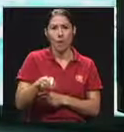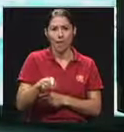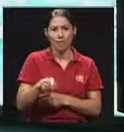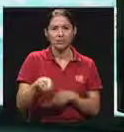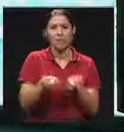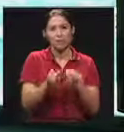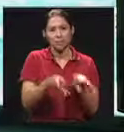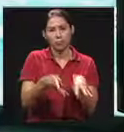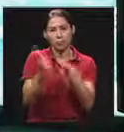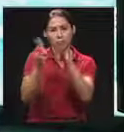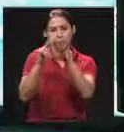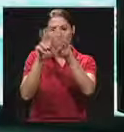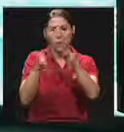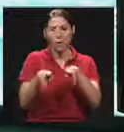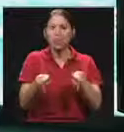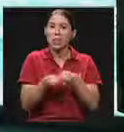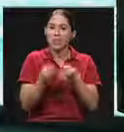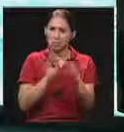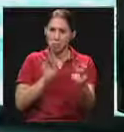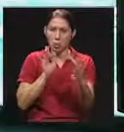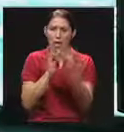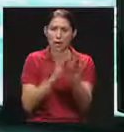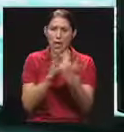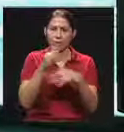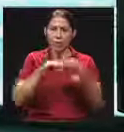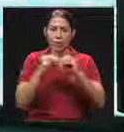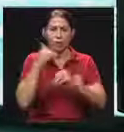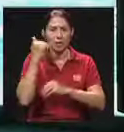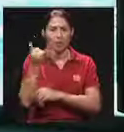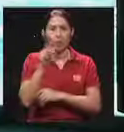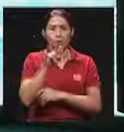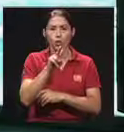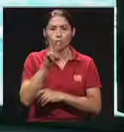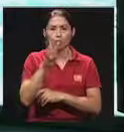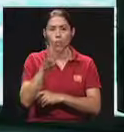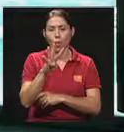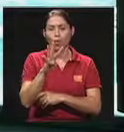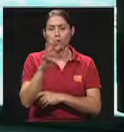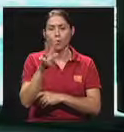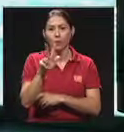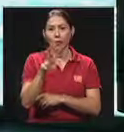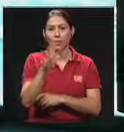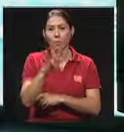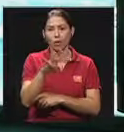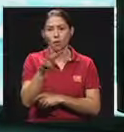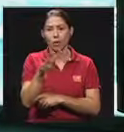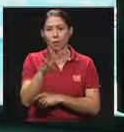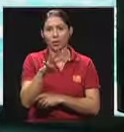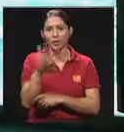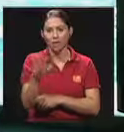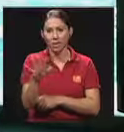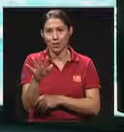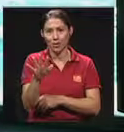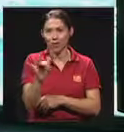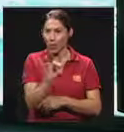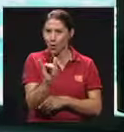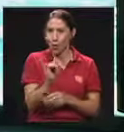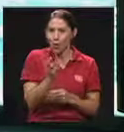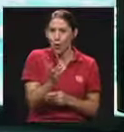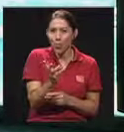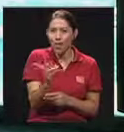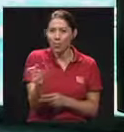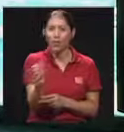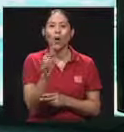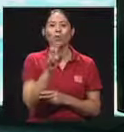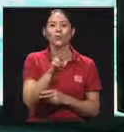nosotros en la página web. Igual se pueden contactar con nosotros por teléfono, que es el 243-4445, como contando,